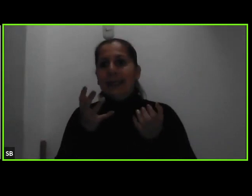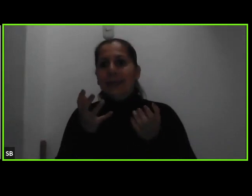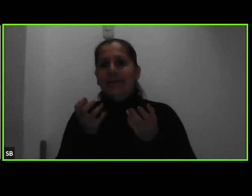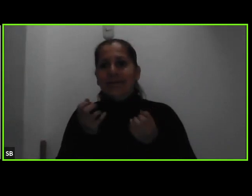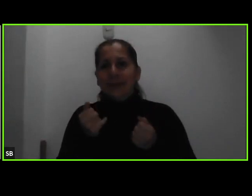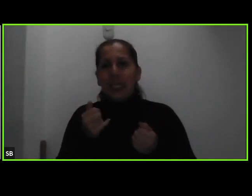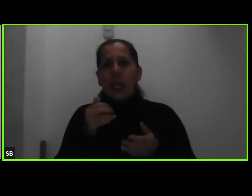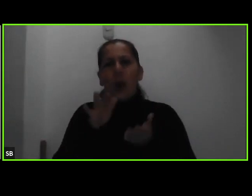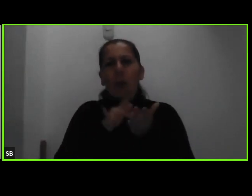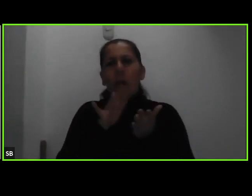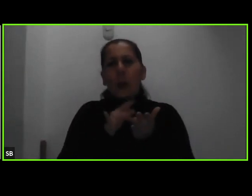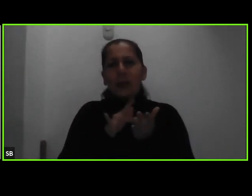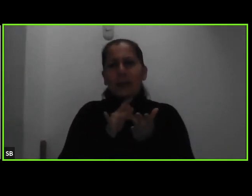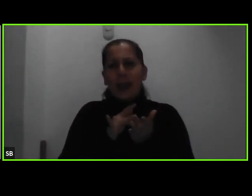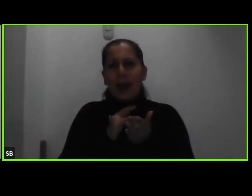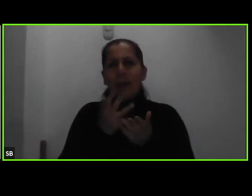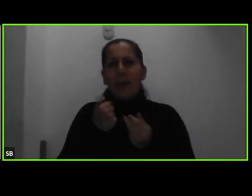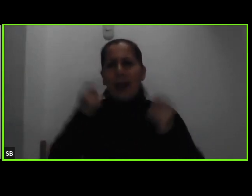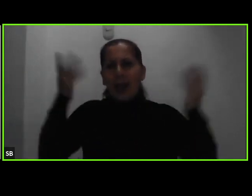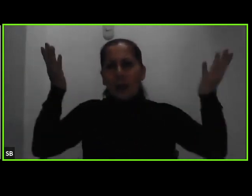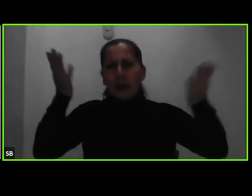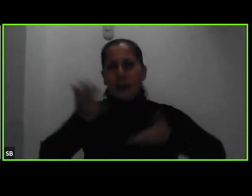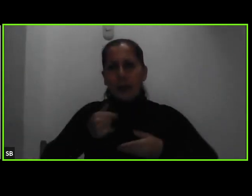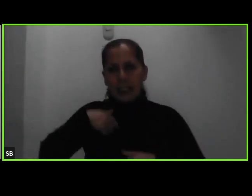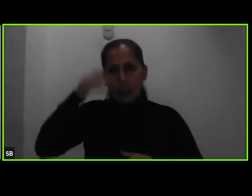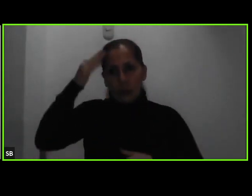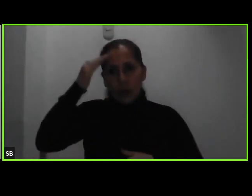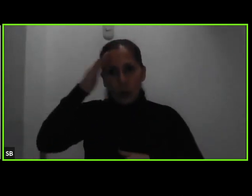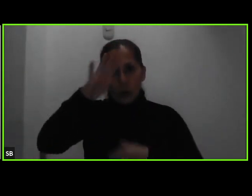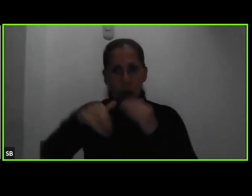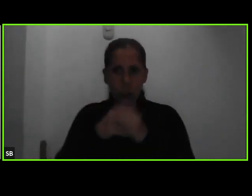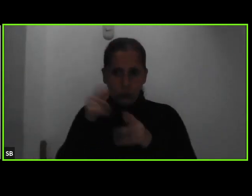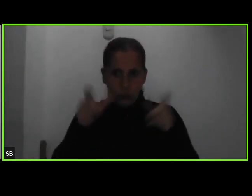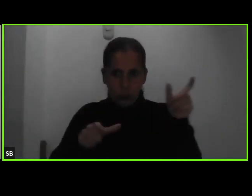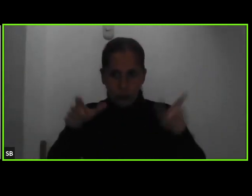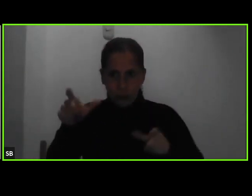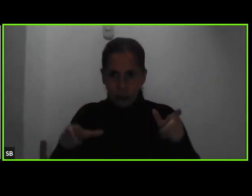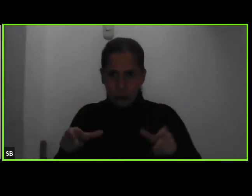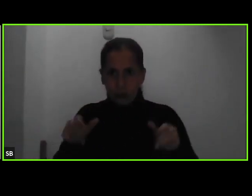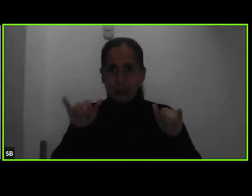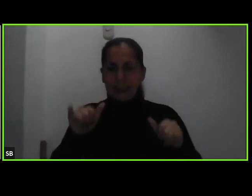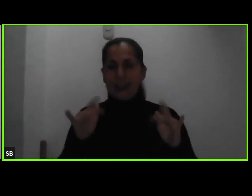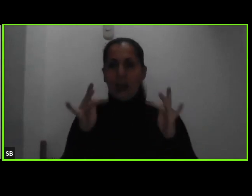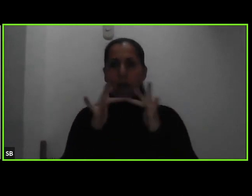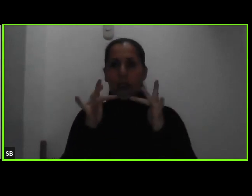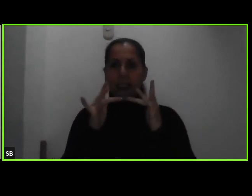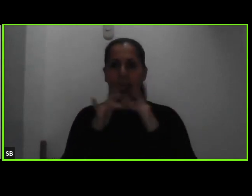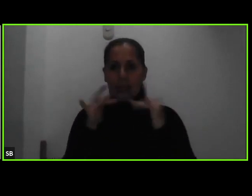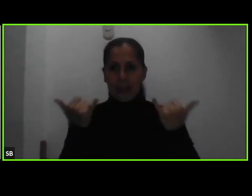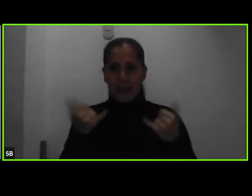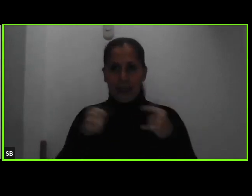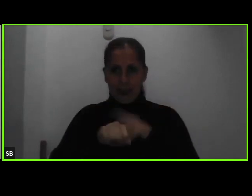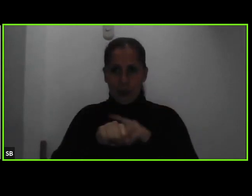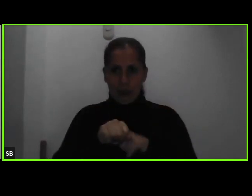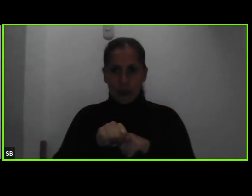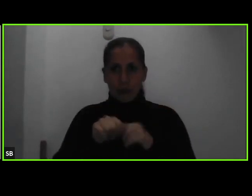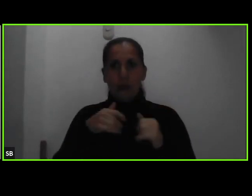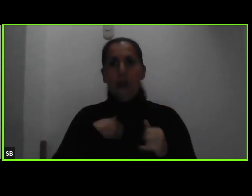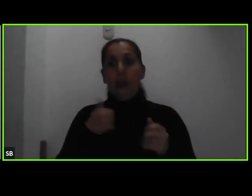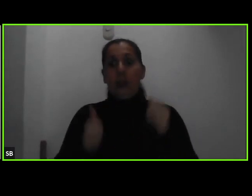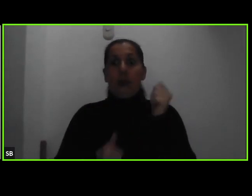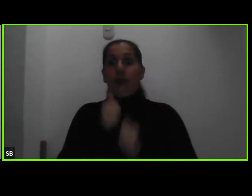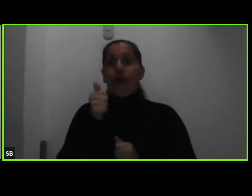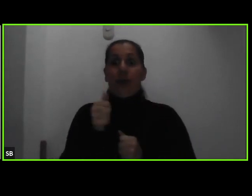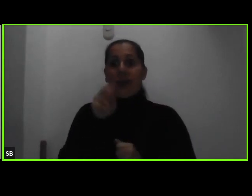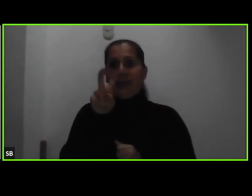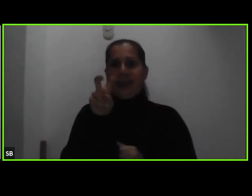darle una bienvenida y un saludo a todas las personas que están conectadas en este momento tenemos más de 200 personas